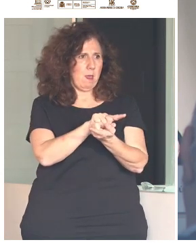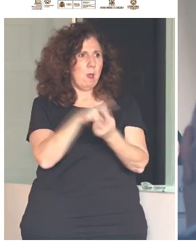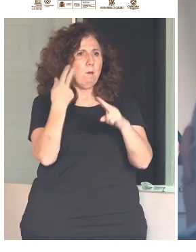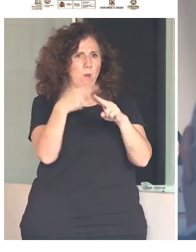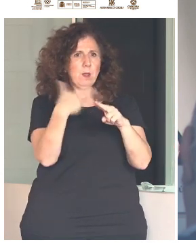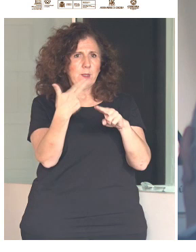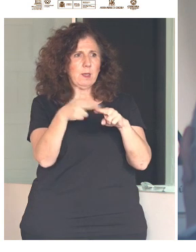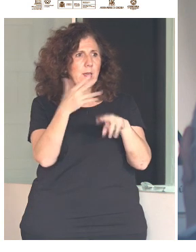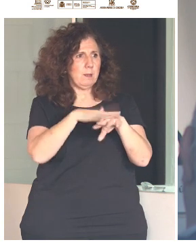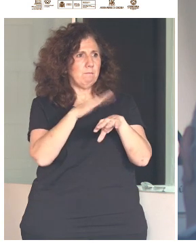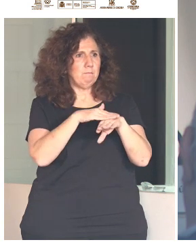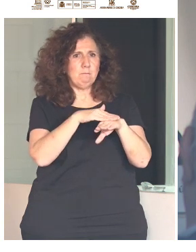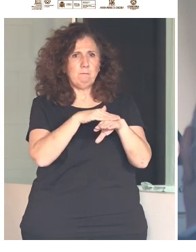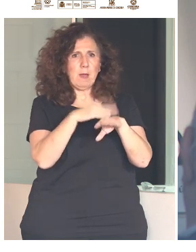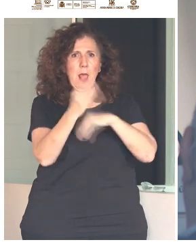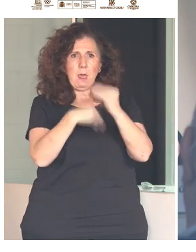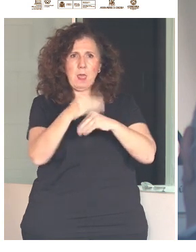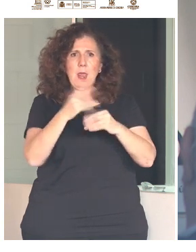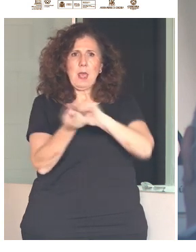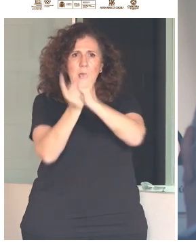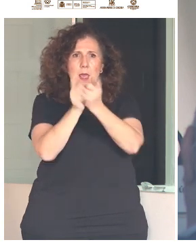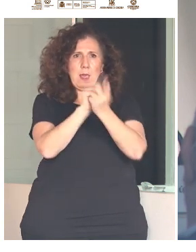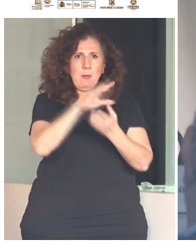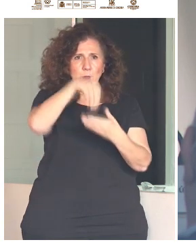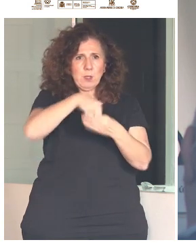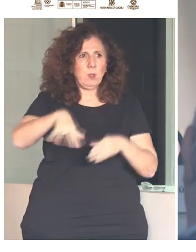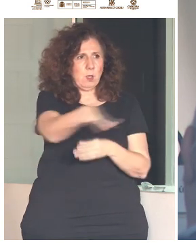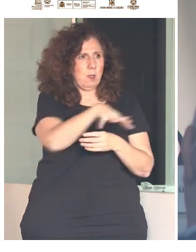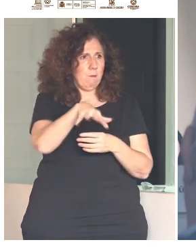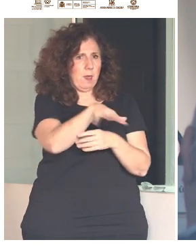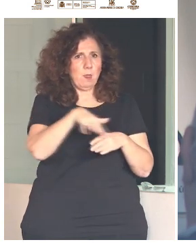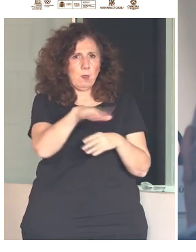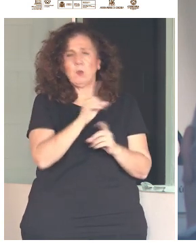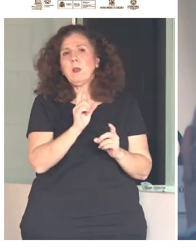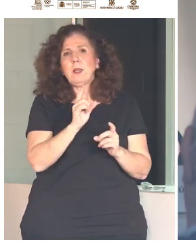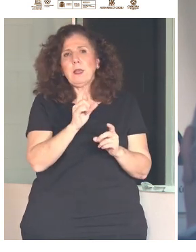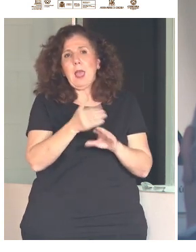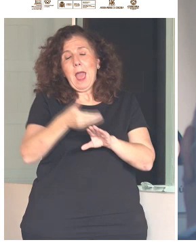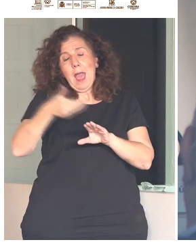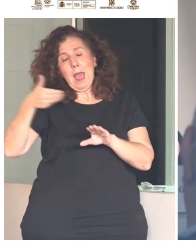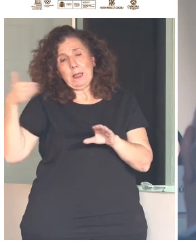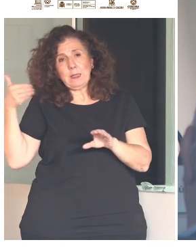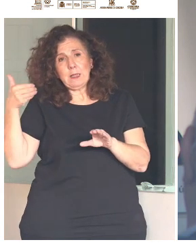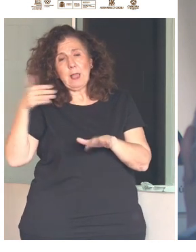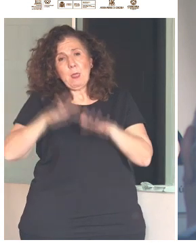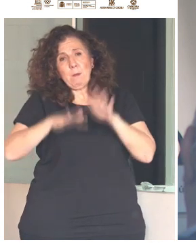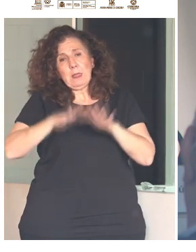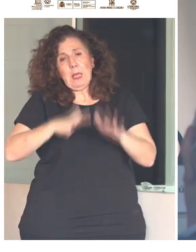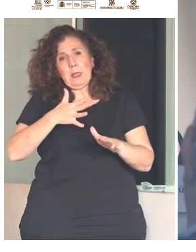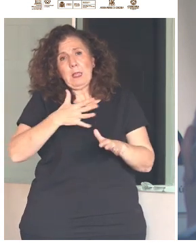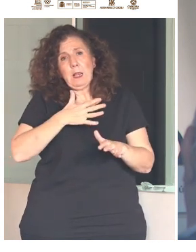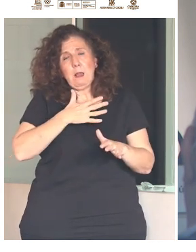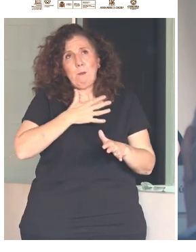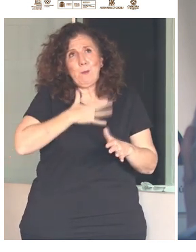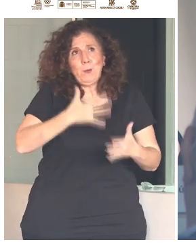asistencialistas, que estaban a expensas de la voluntad y la